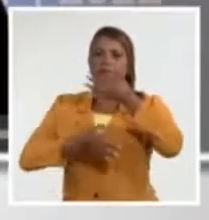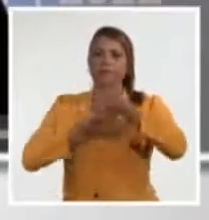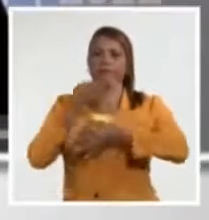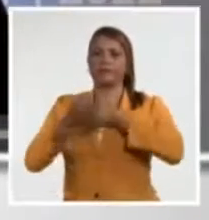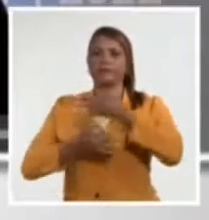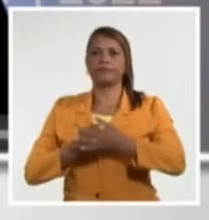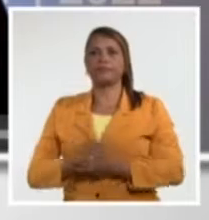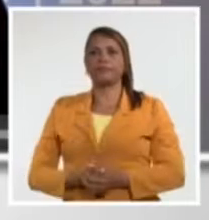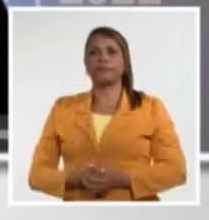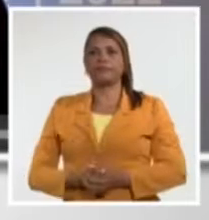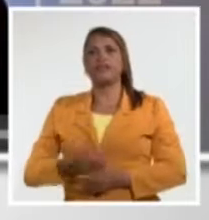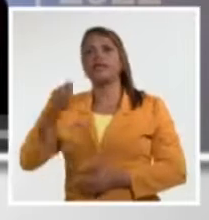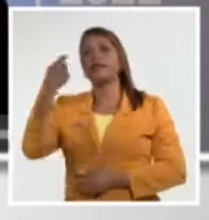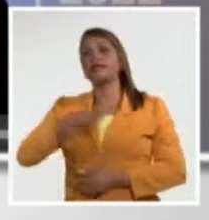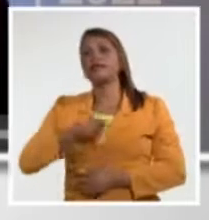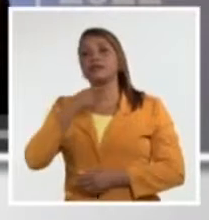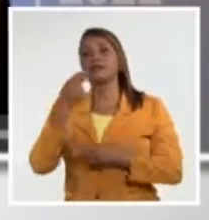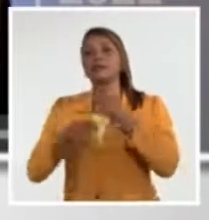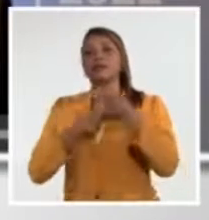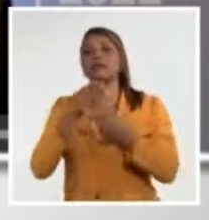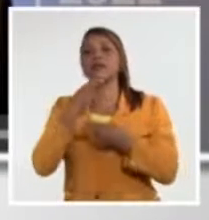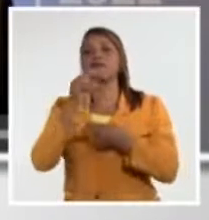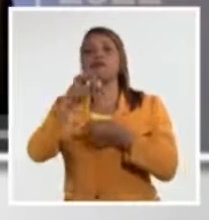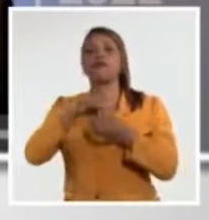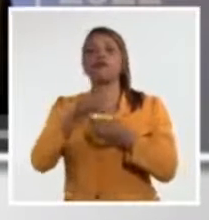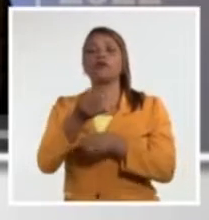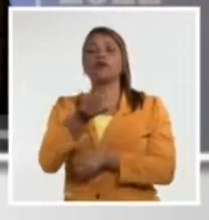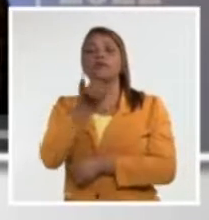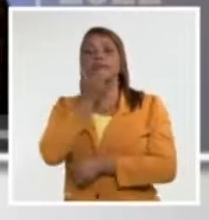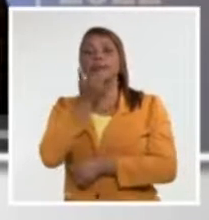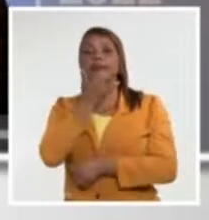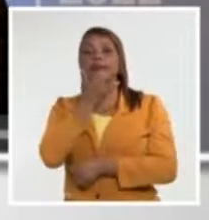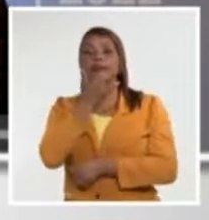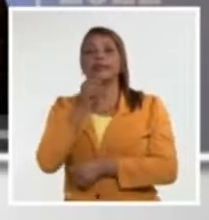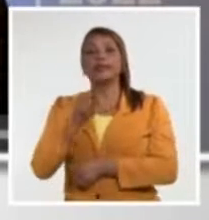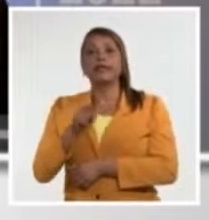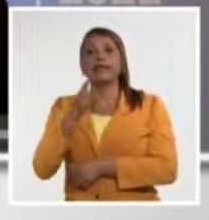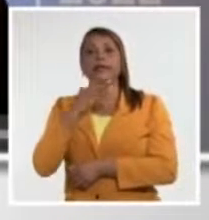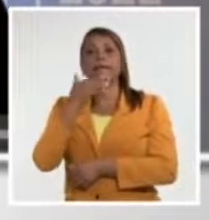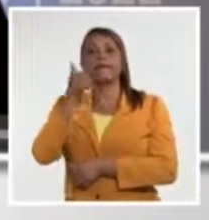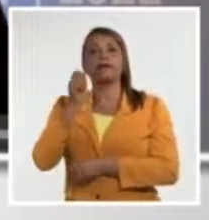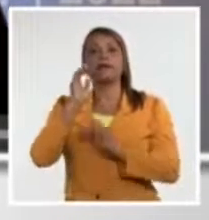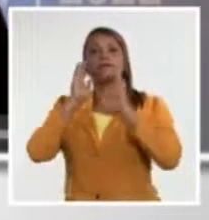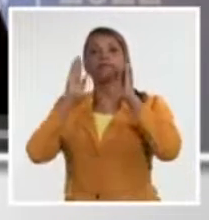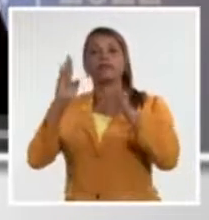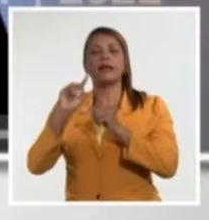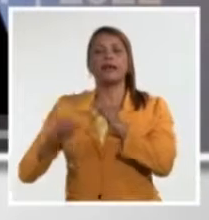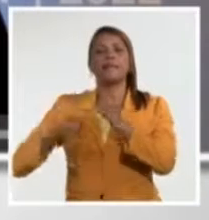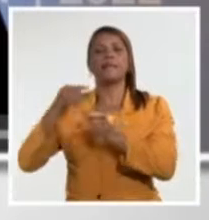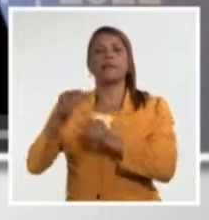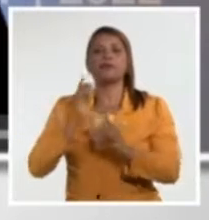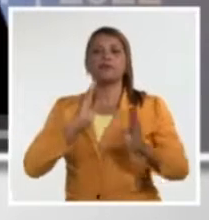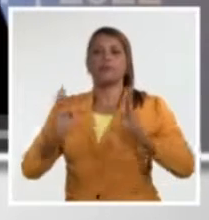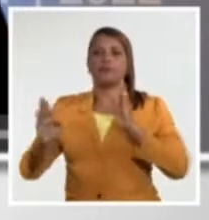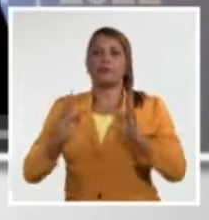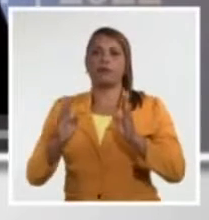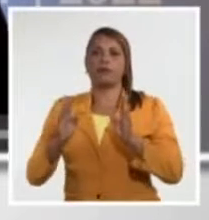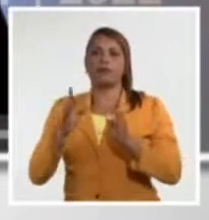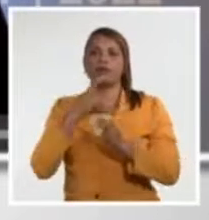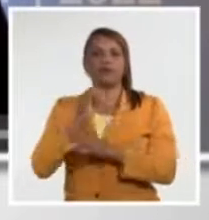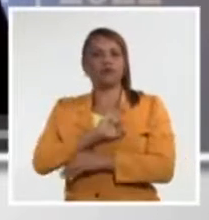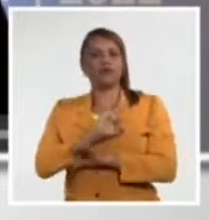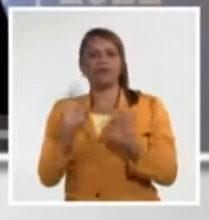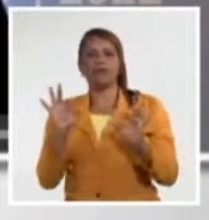Beneplácito la decisión de establecer un fondo de pérdidas y daños y ponerlo en funcionamiento en el próximo periodo. Está claro que eso no será